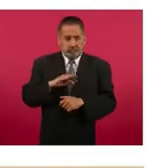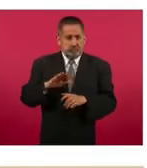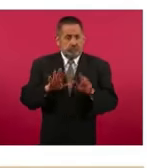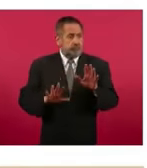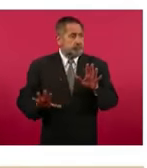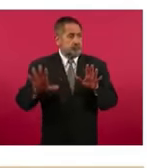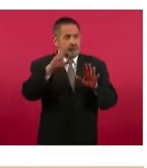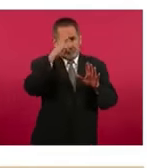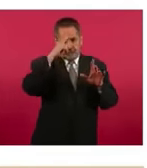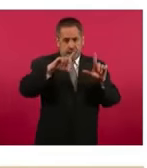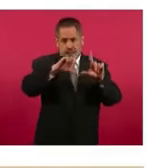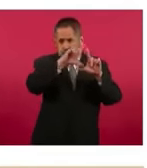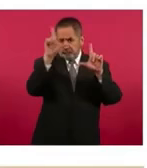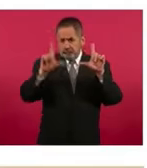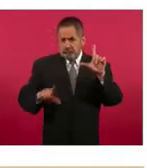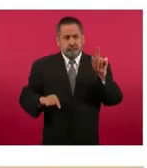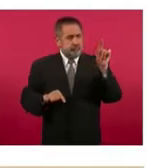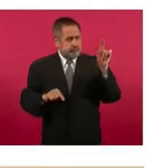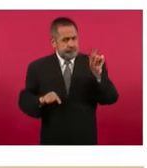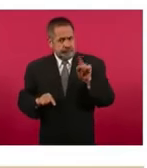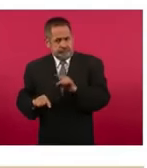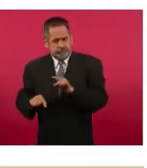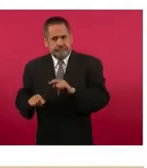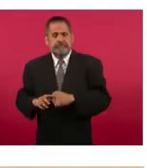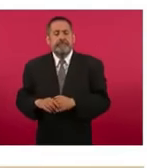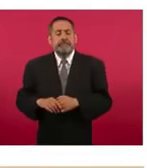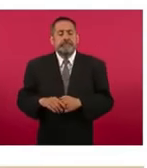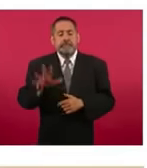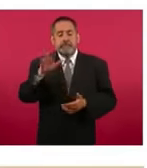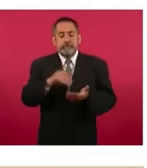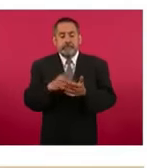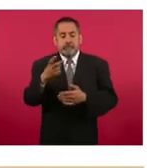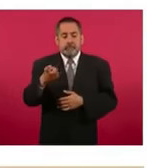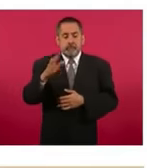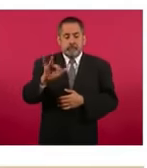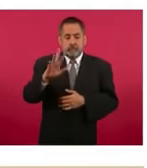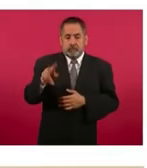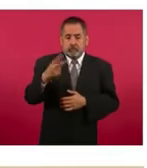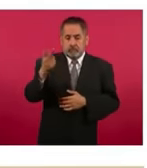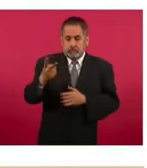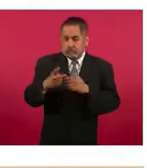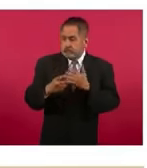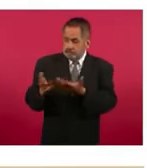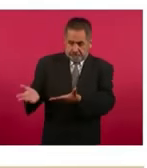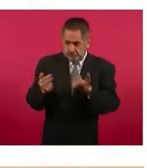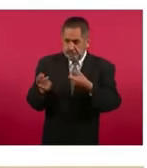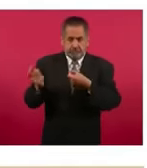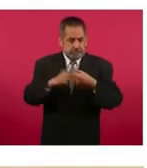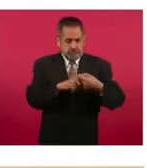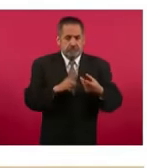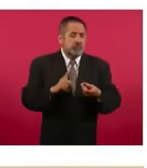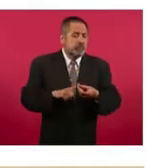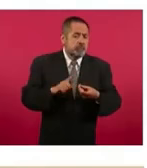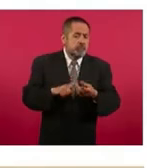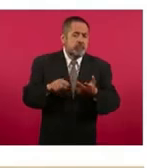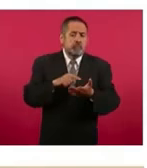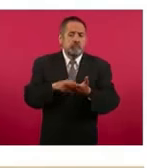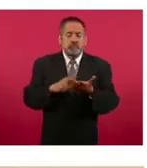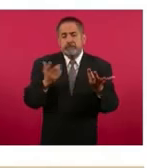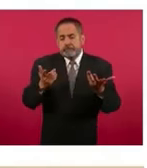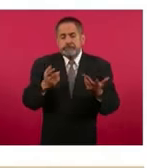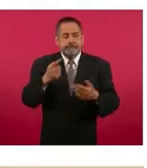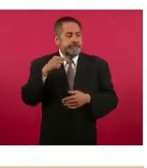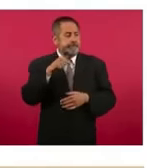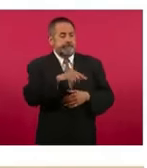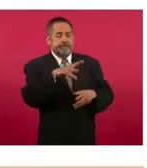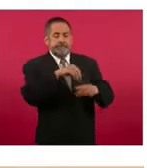lo largo de todo el país. 5 mil 252 de estas vacantes corresponden a sistemas